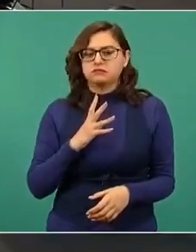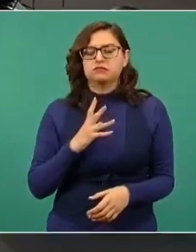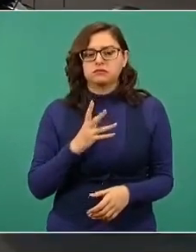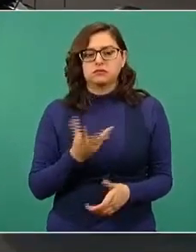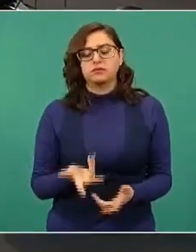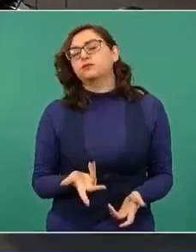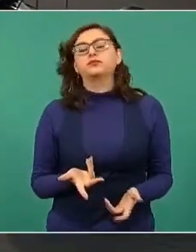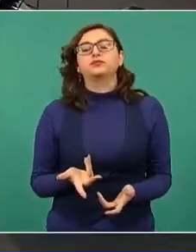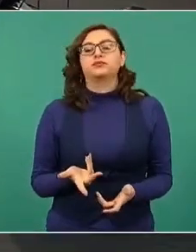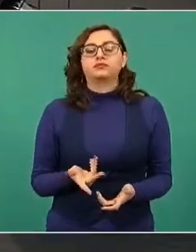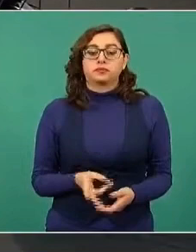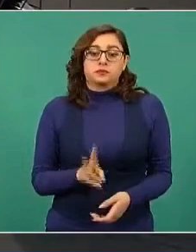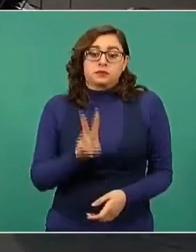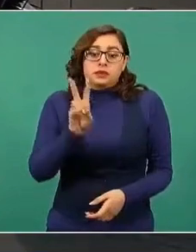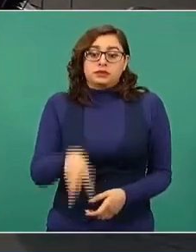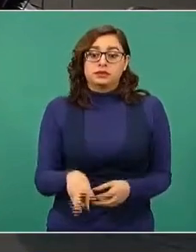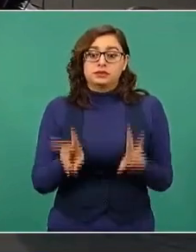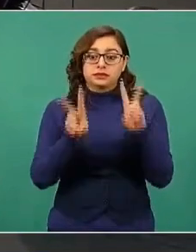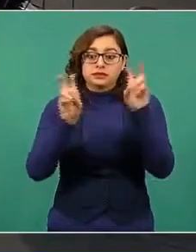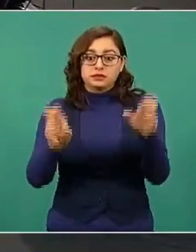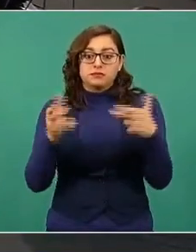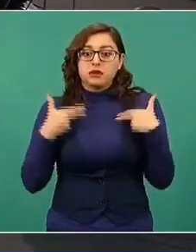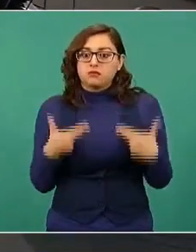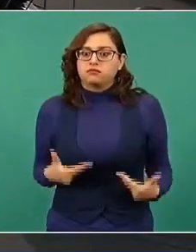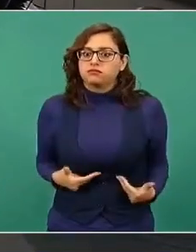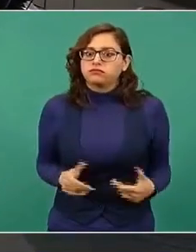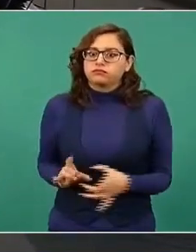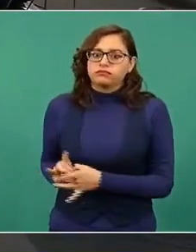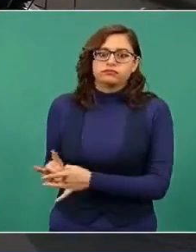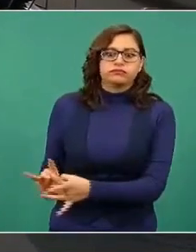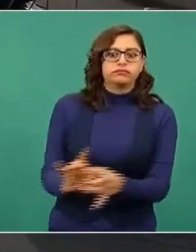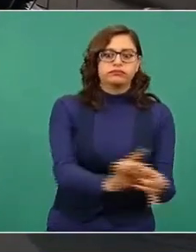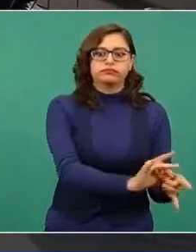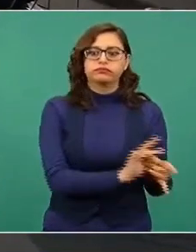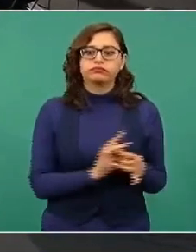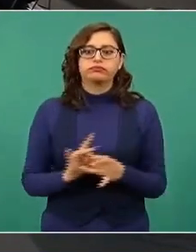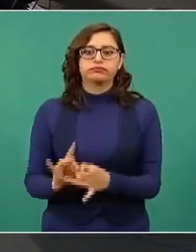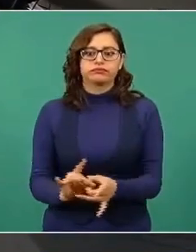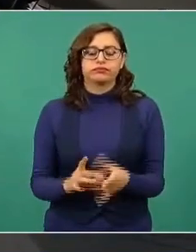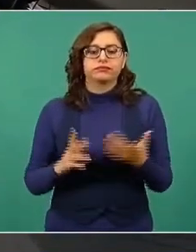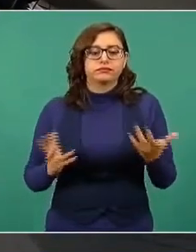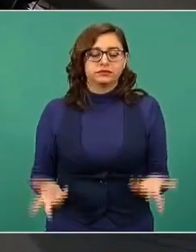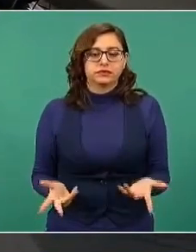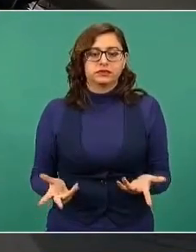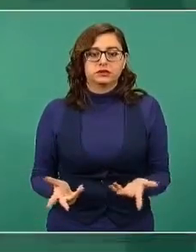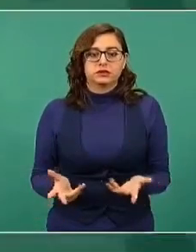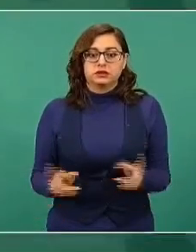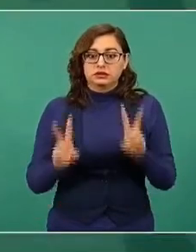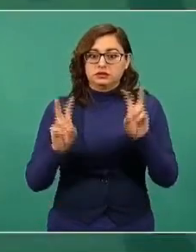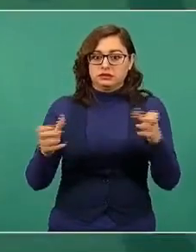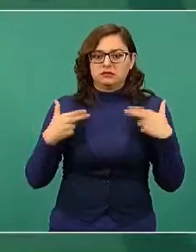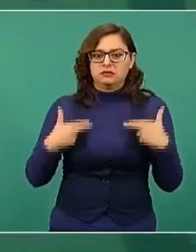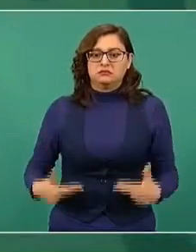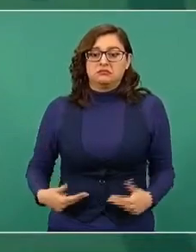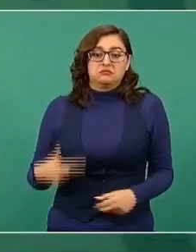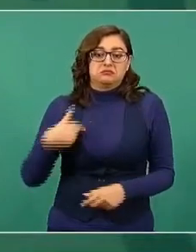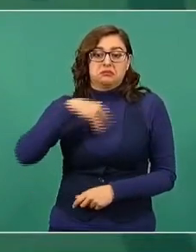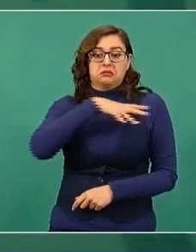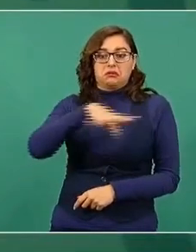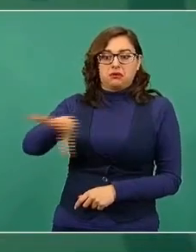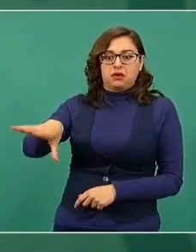acabas de hablar de humanismo y nada humano nos es ajeno.